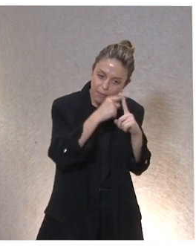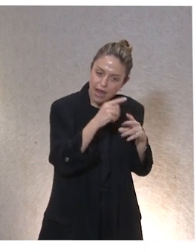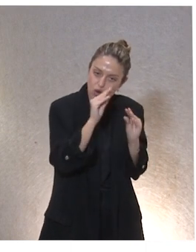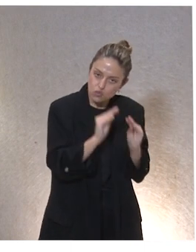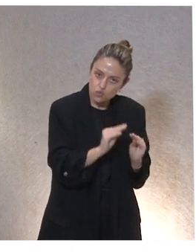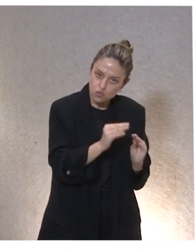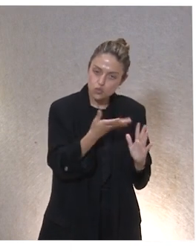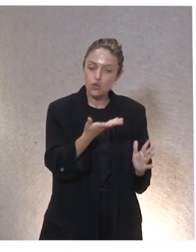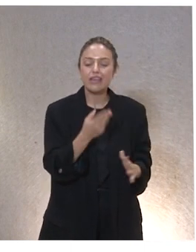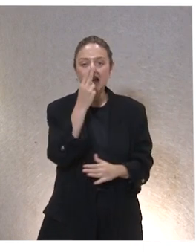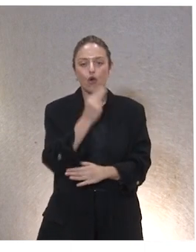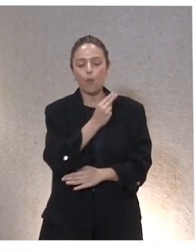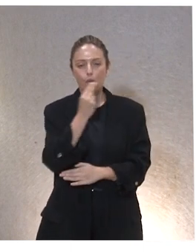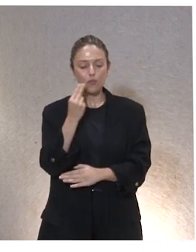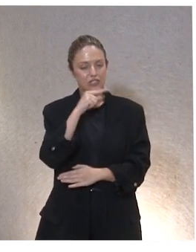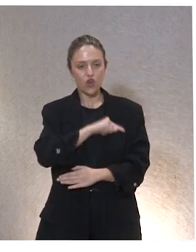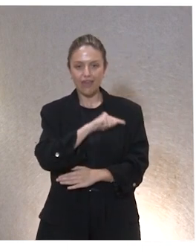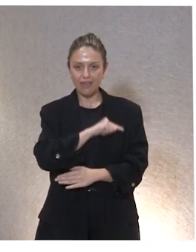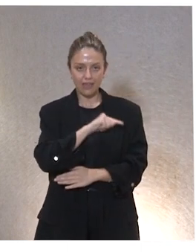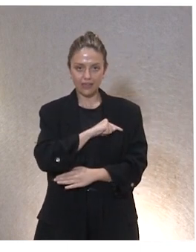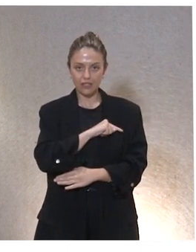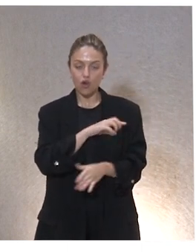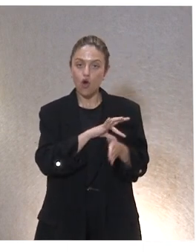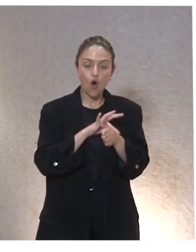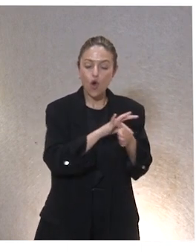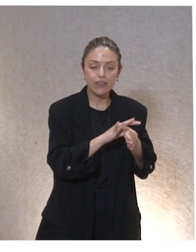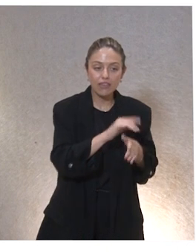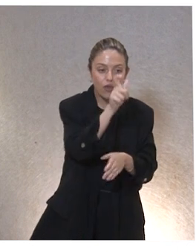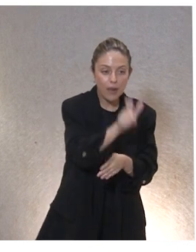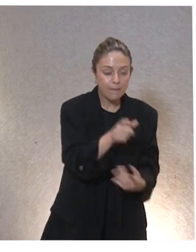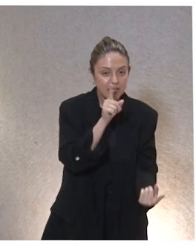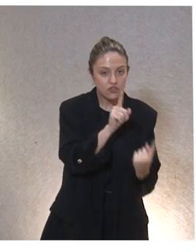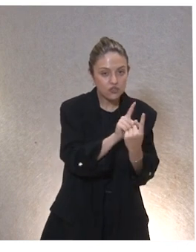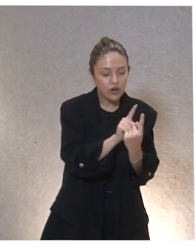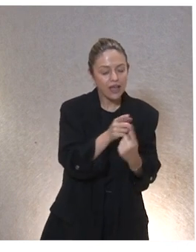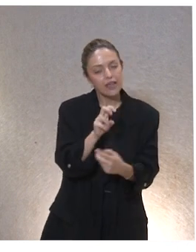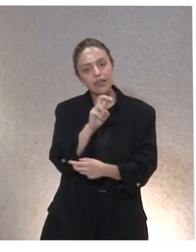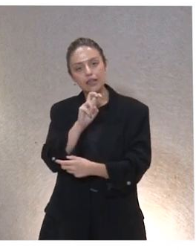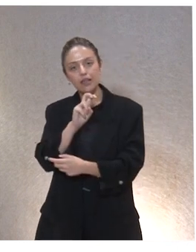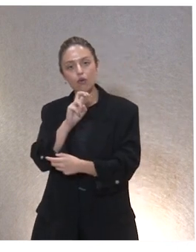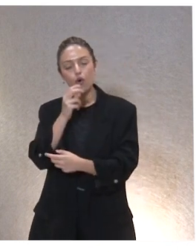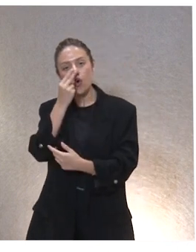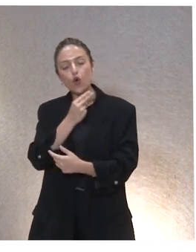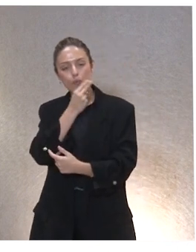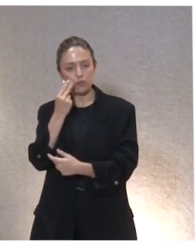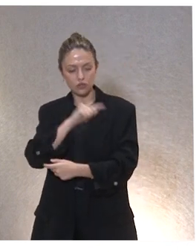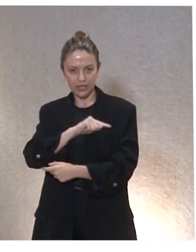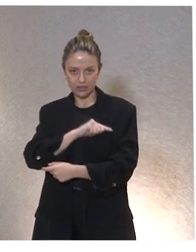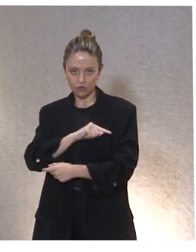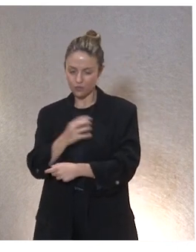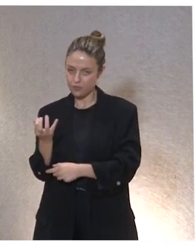compromiso ético. Una era orientación a las personas y otra ya se definió compromiso ético.